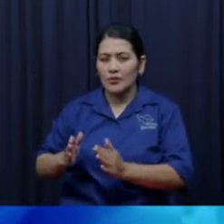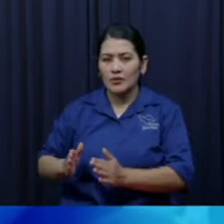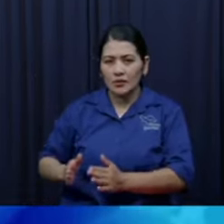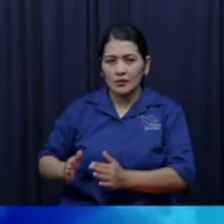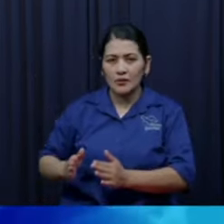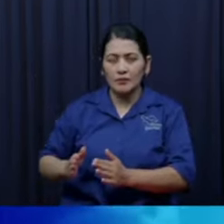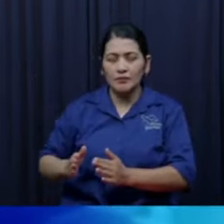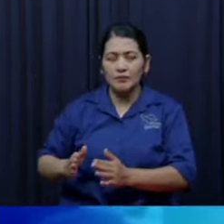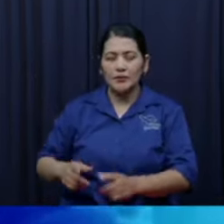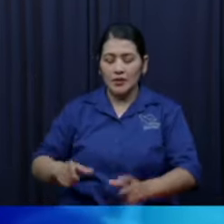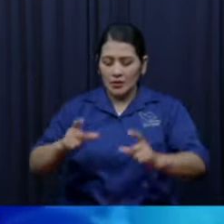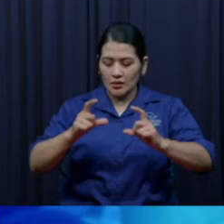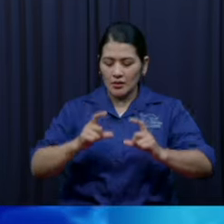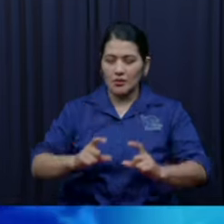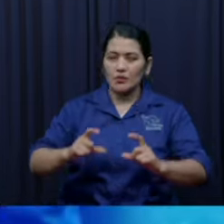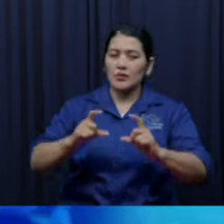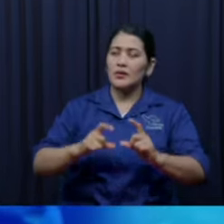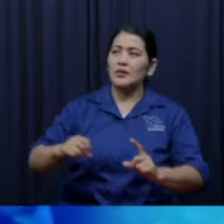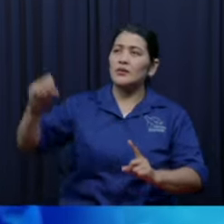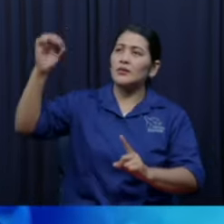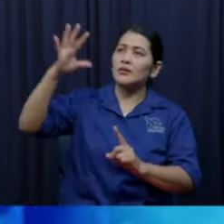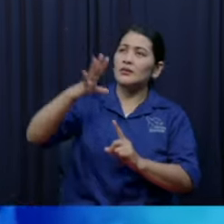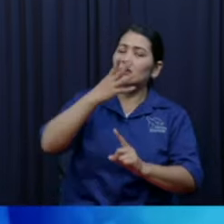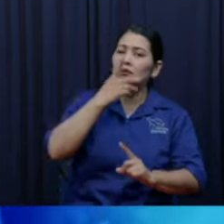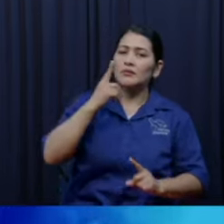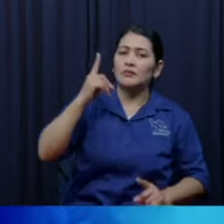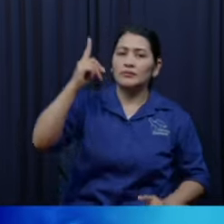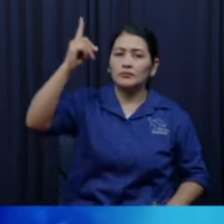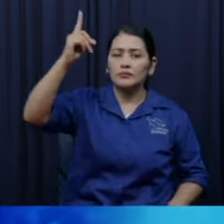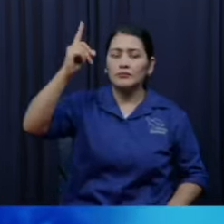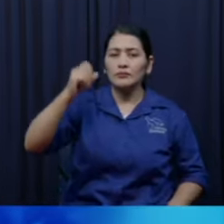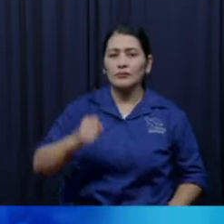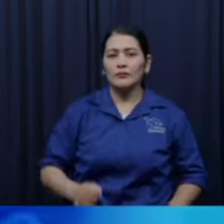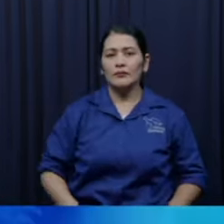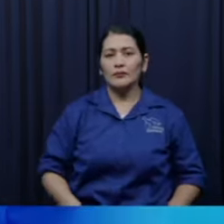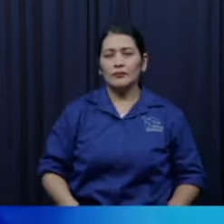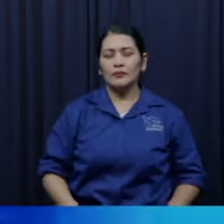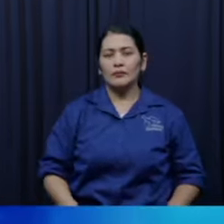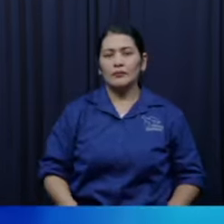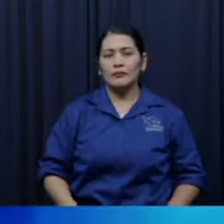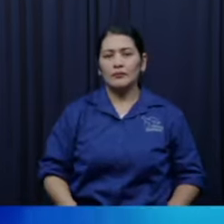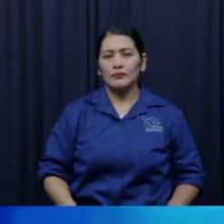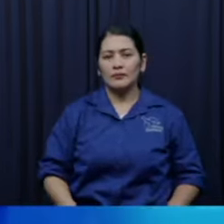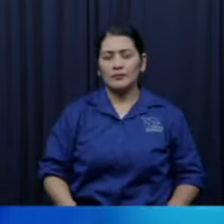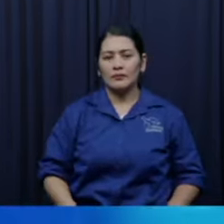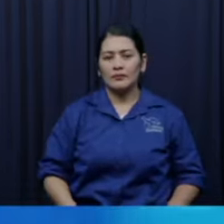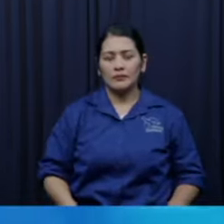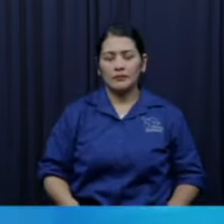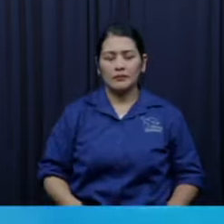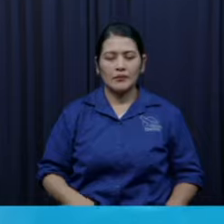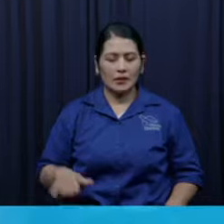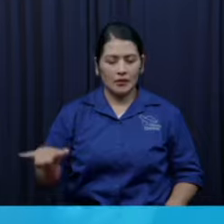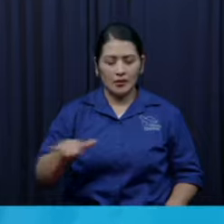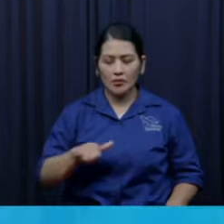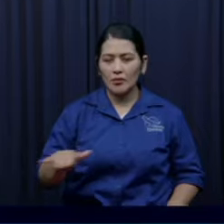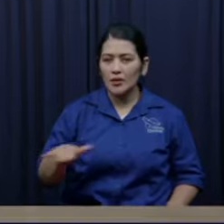administradores buenos administradores de los misterios de Dios pero así como eso hay otros tesoros